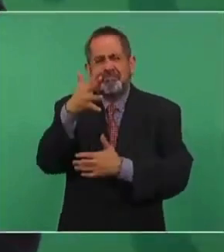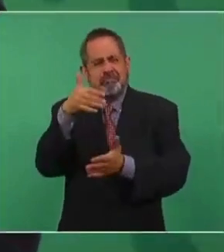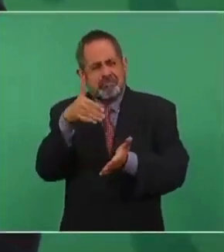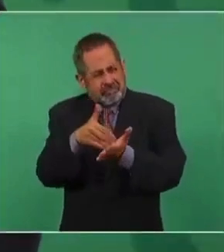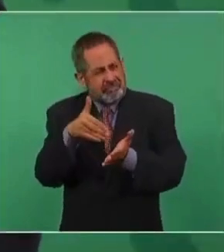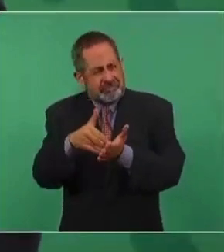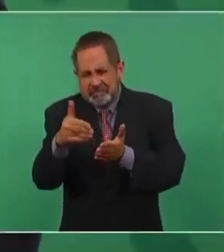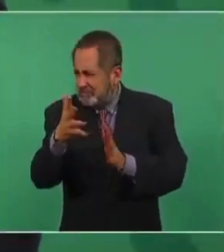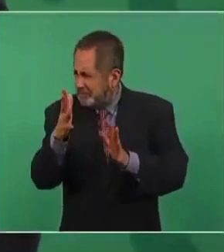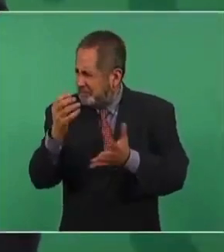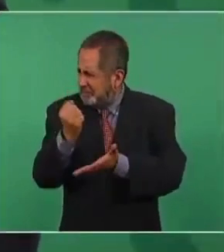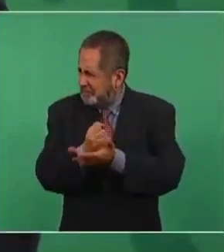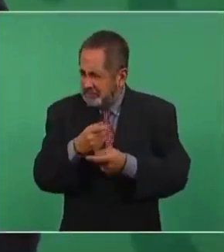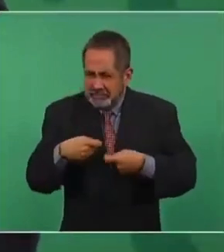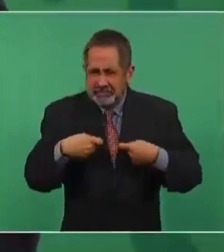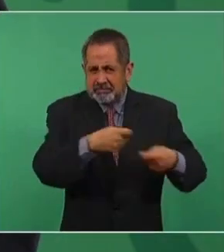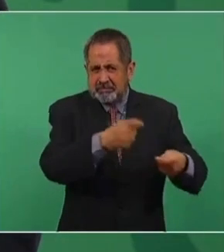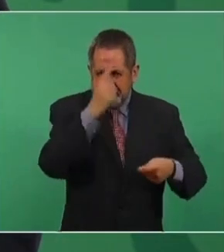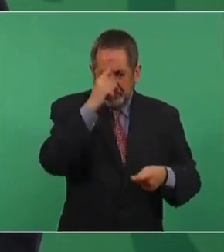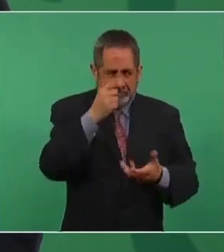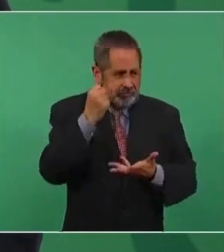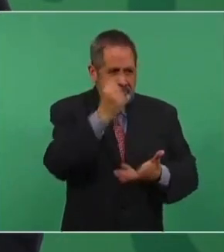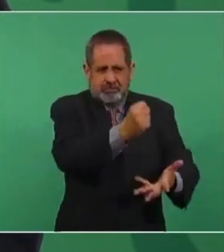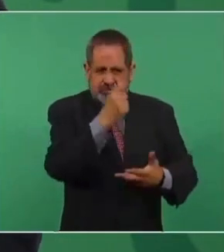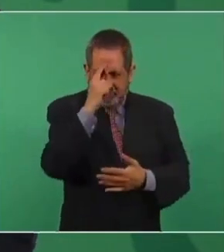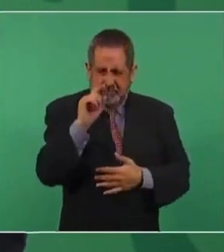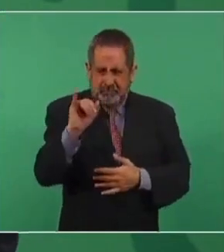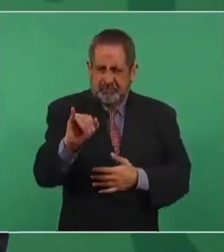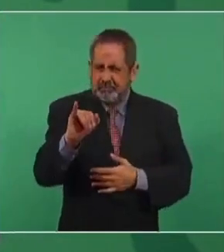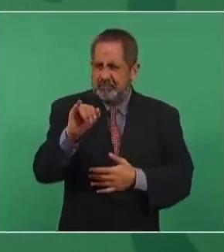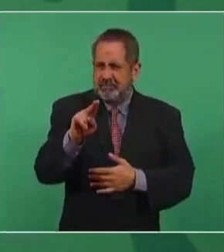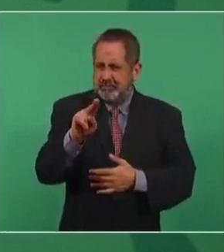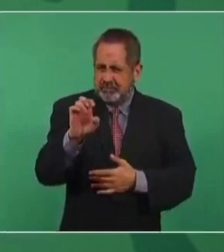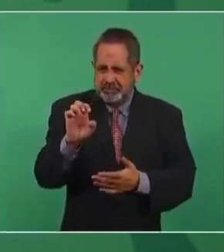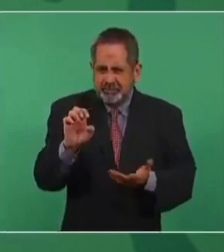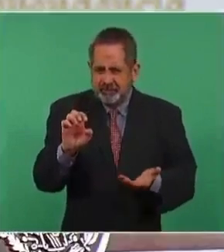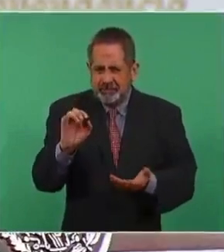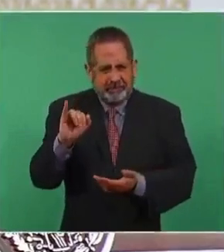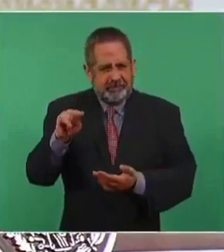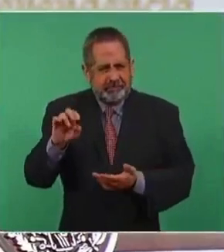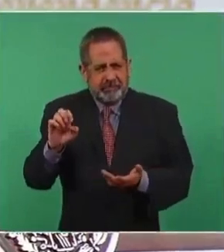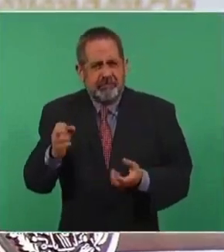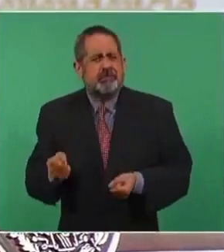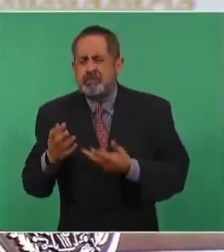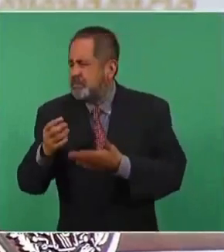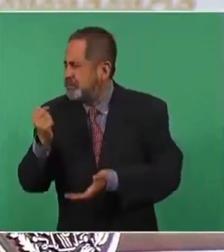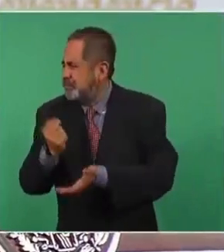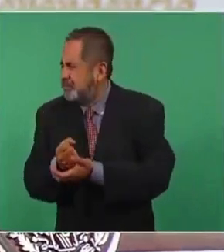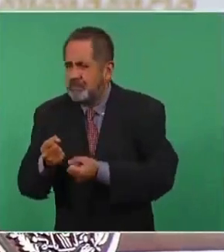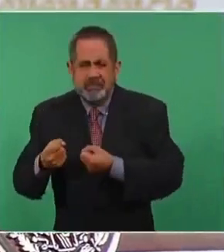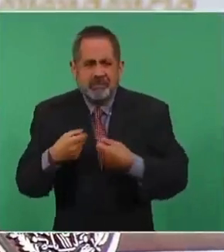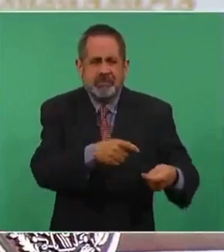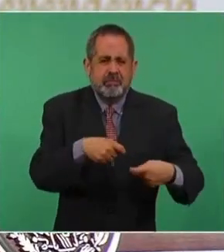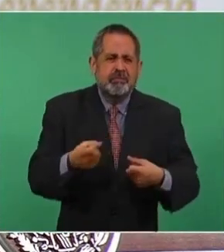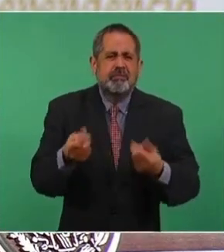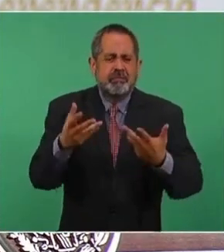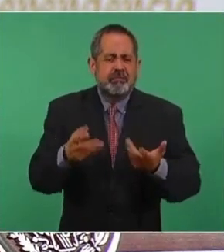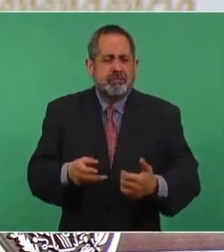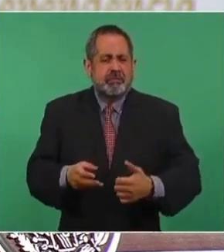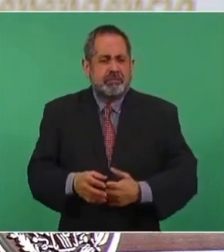para su presupuesto. ¿Cuánto? A ver, les aprobaron de presupuesto.